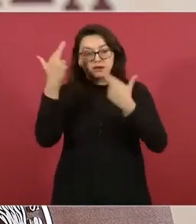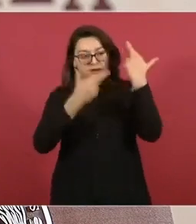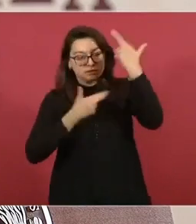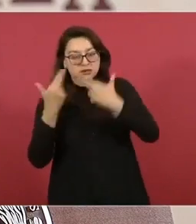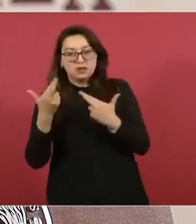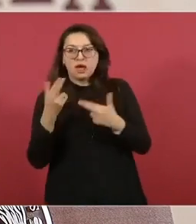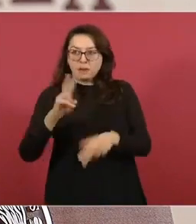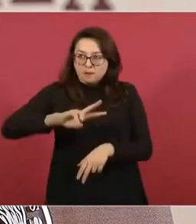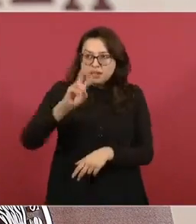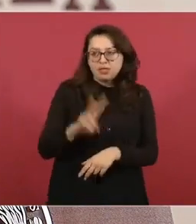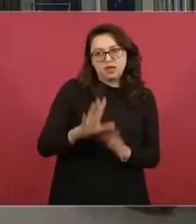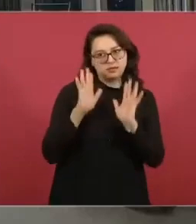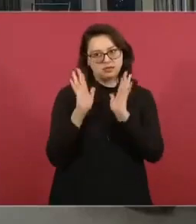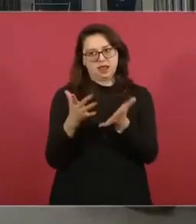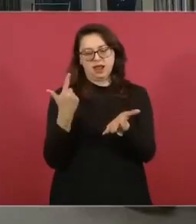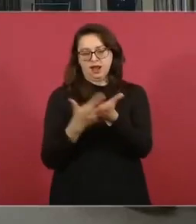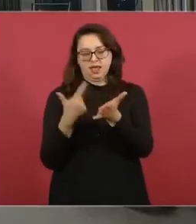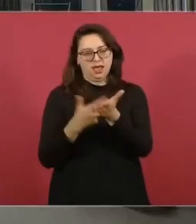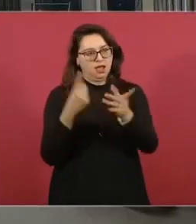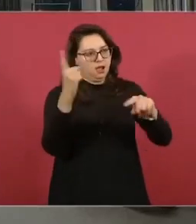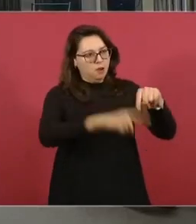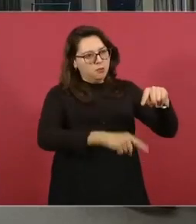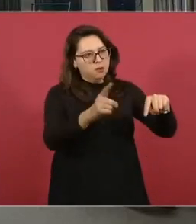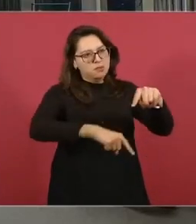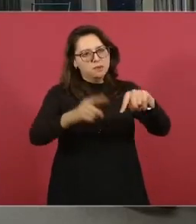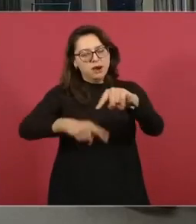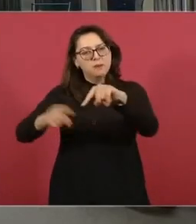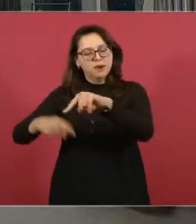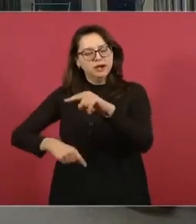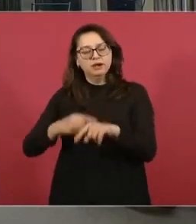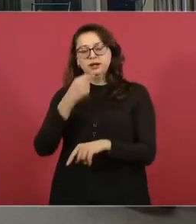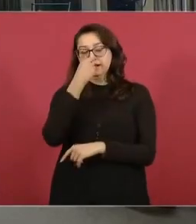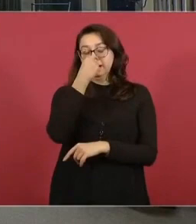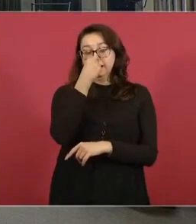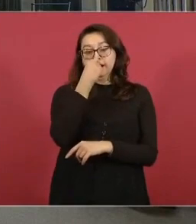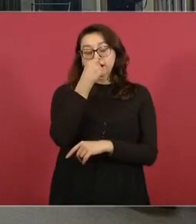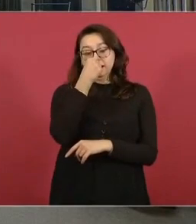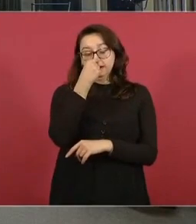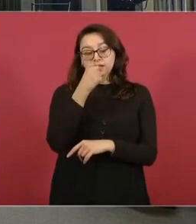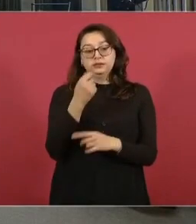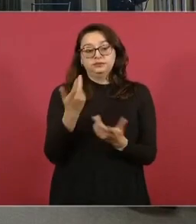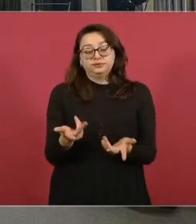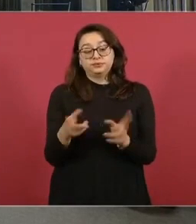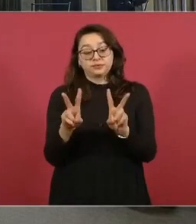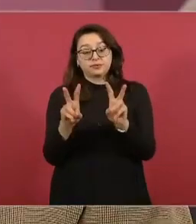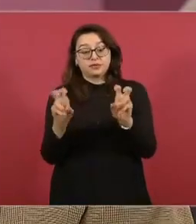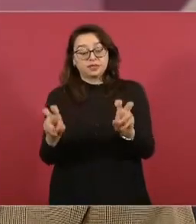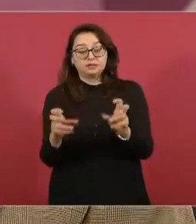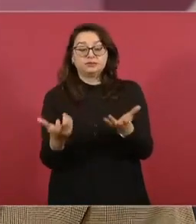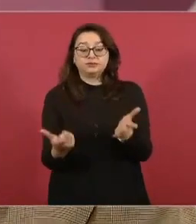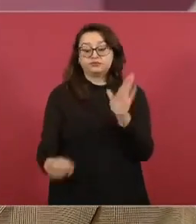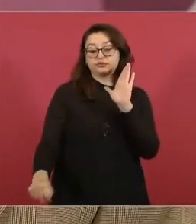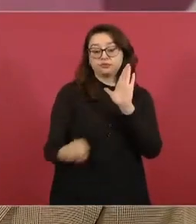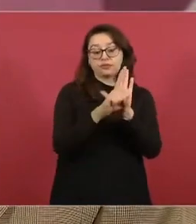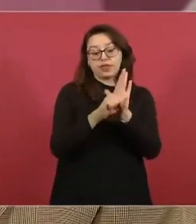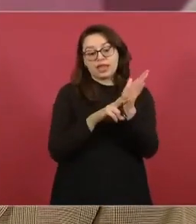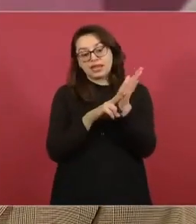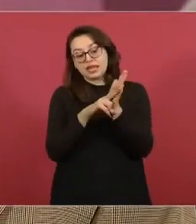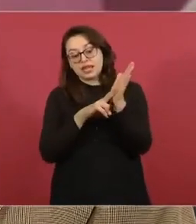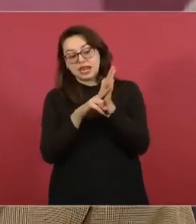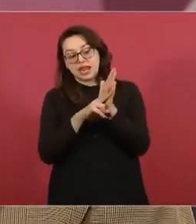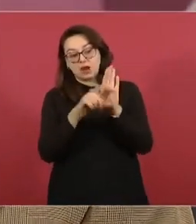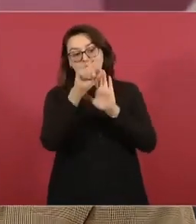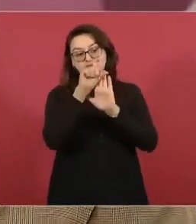en la industria con respecto a la pregunta sobre el sello o el octágono que dice exceso de